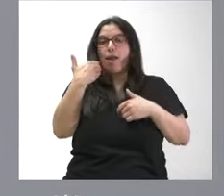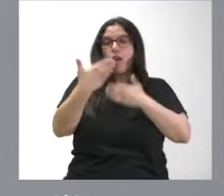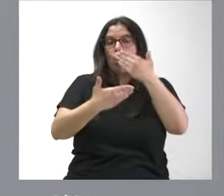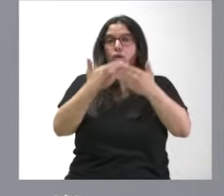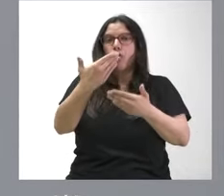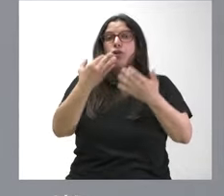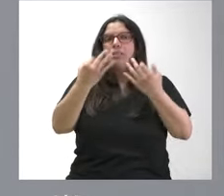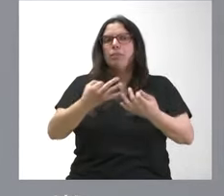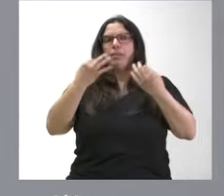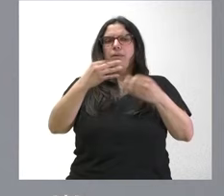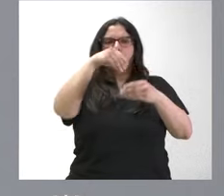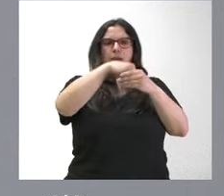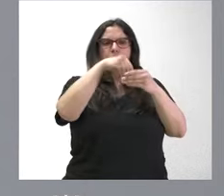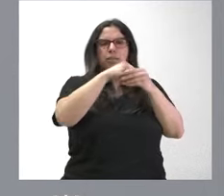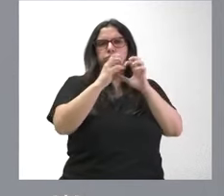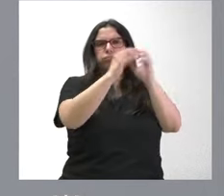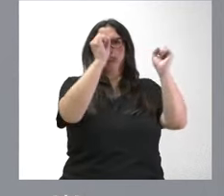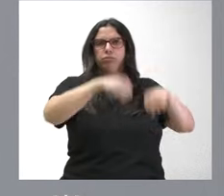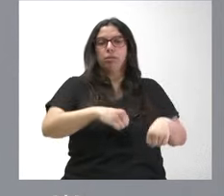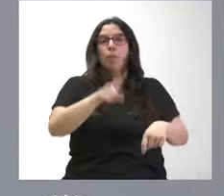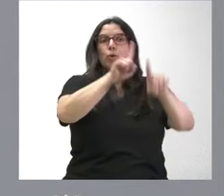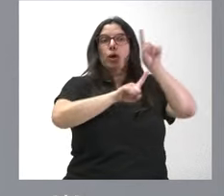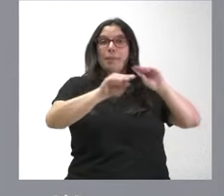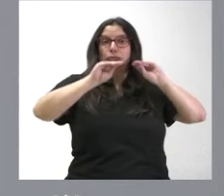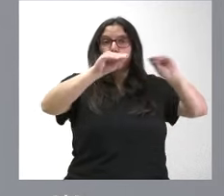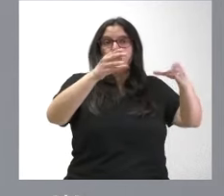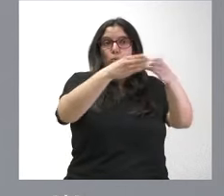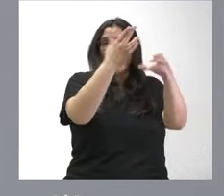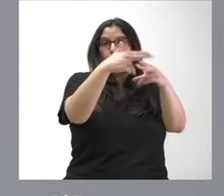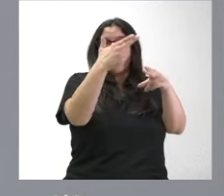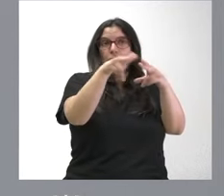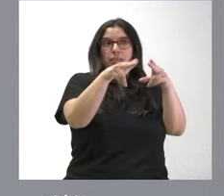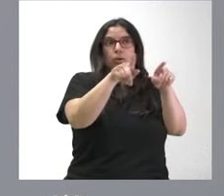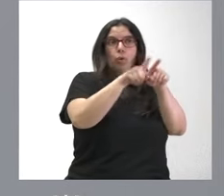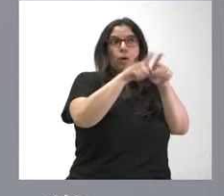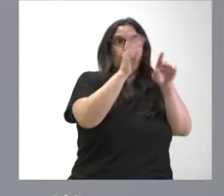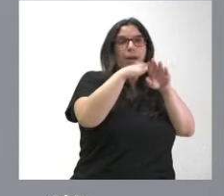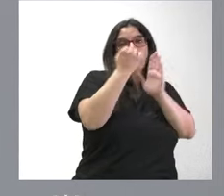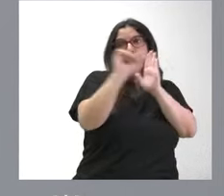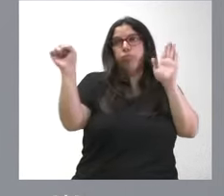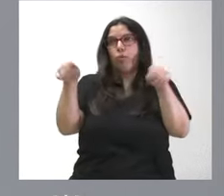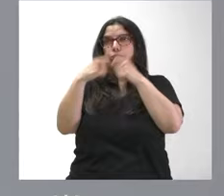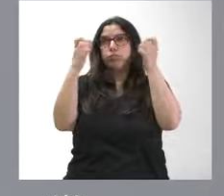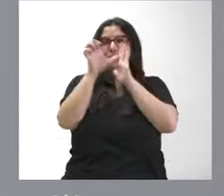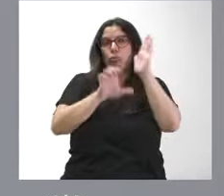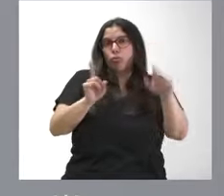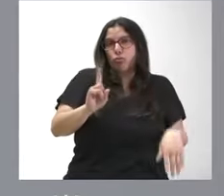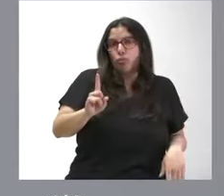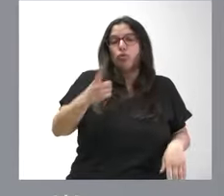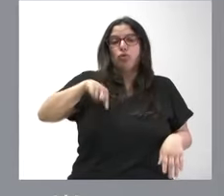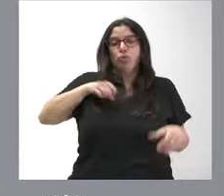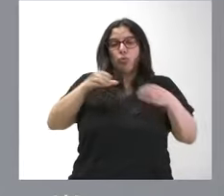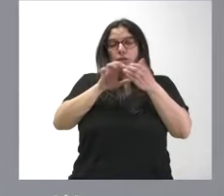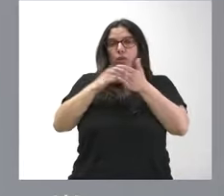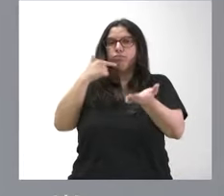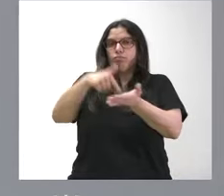problemas internos de un grupo político no justifican en ningún modo romper el consenso estatutario Nosotros como Junta de Castilla y León reivindicamos